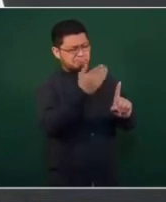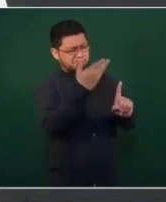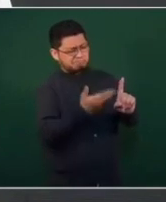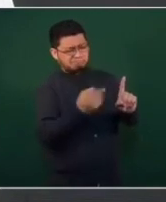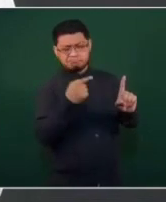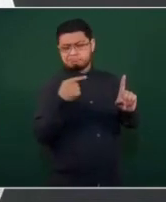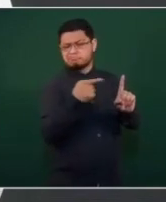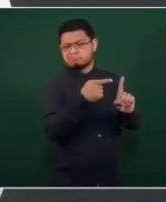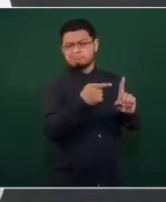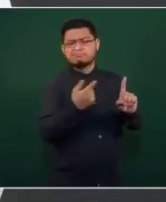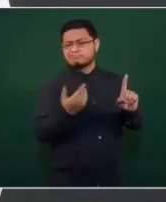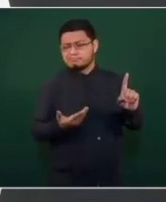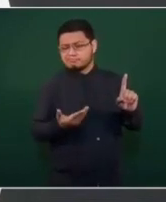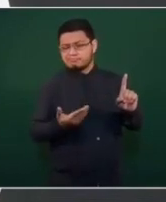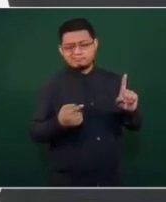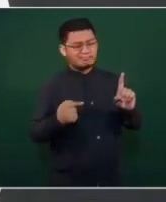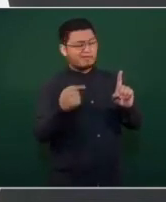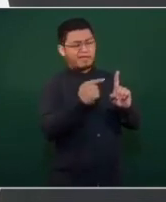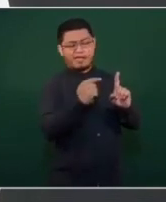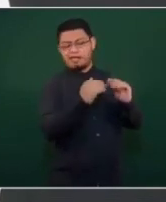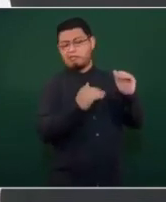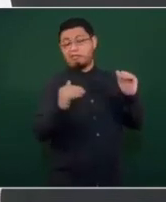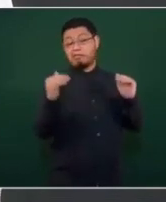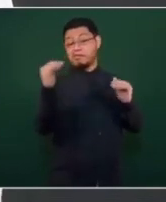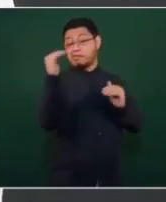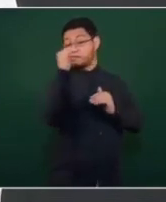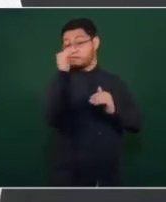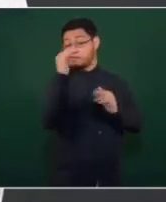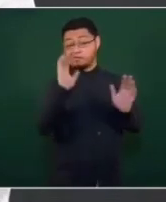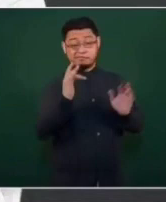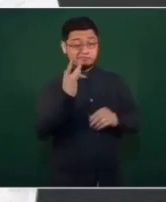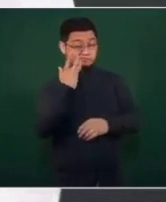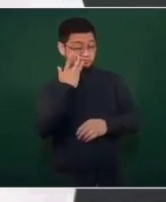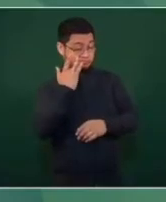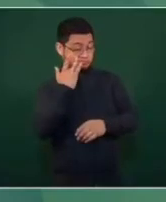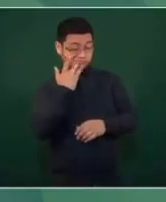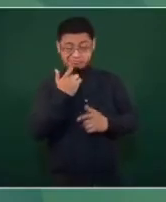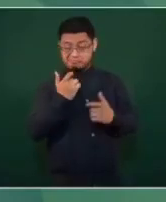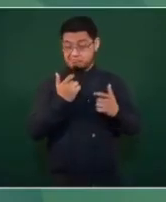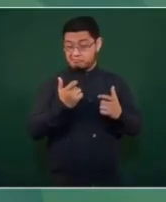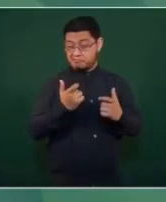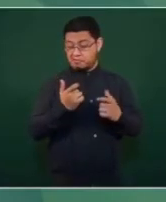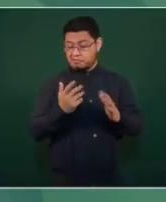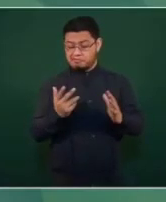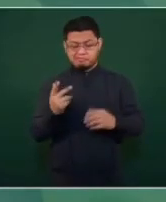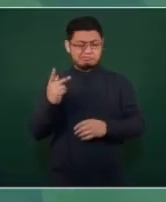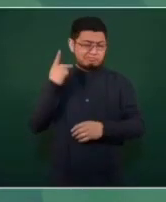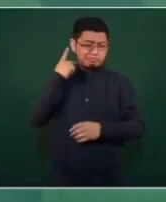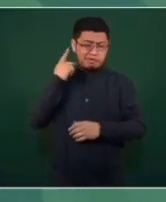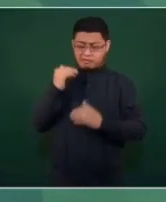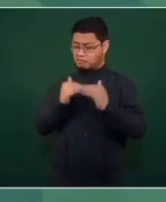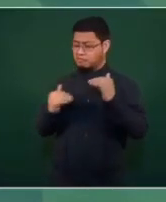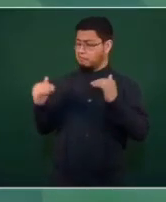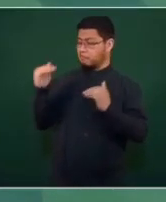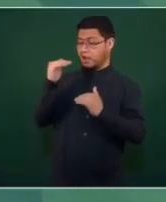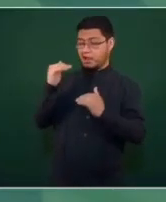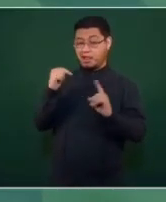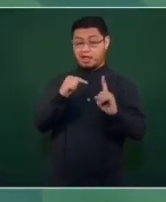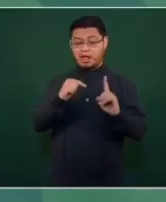a los que tienen mejor posición económica.